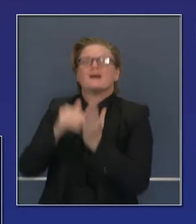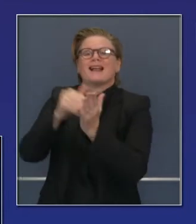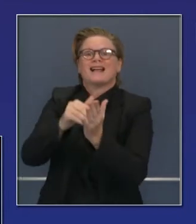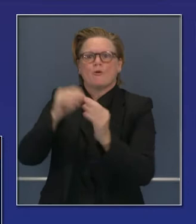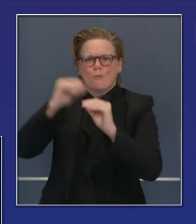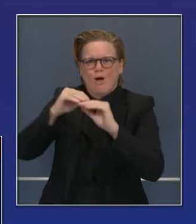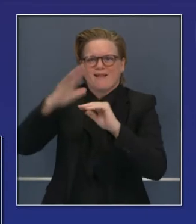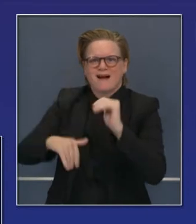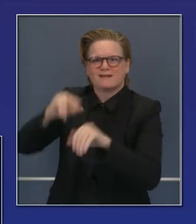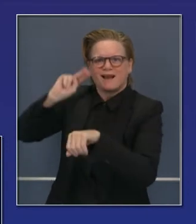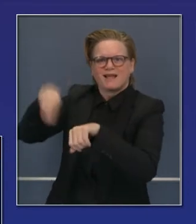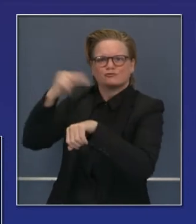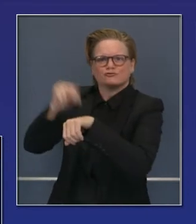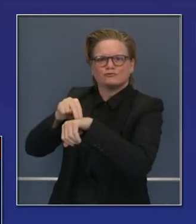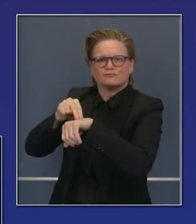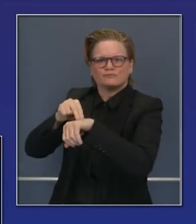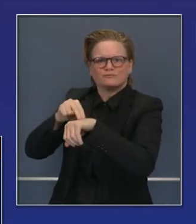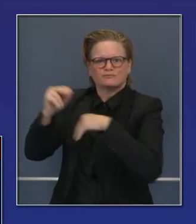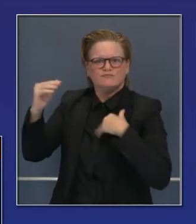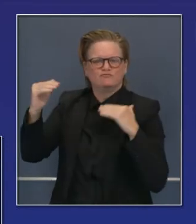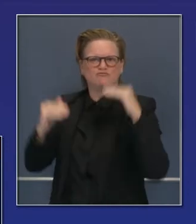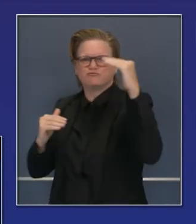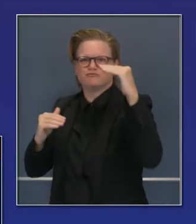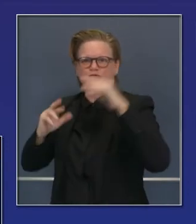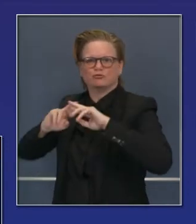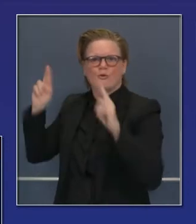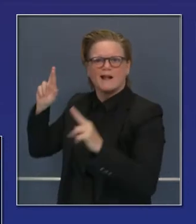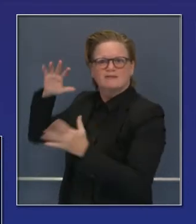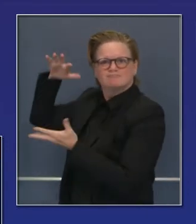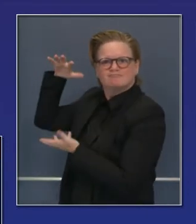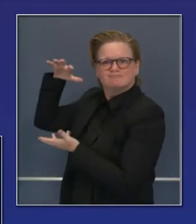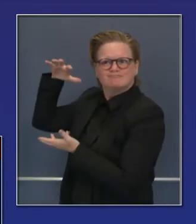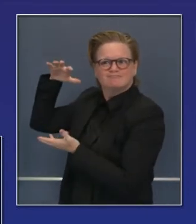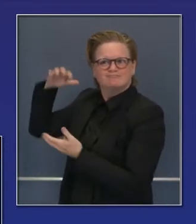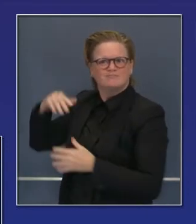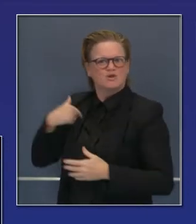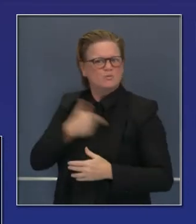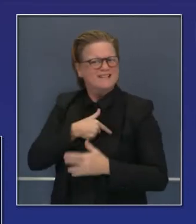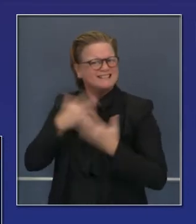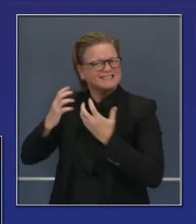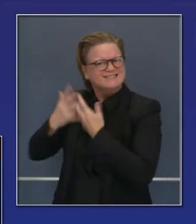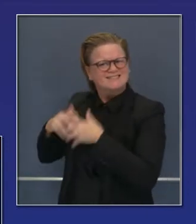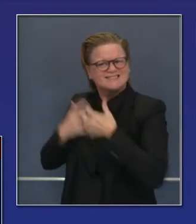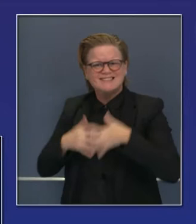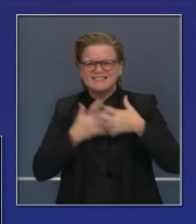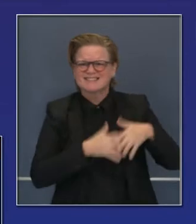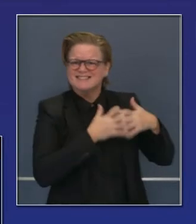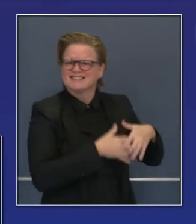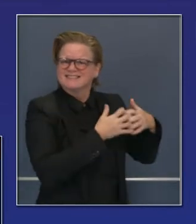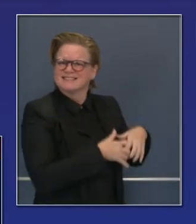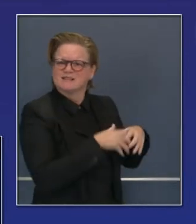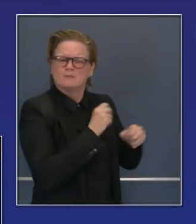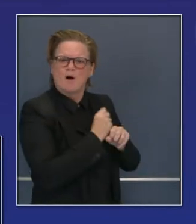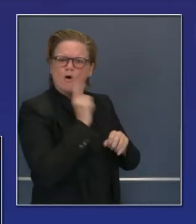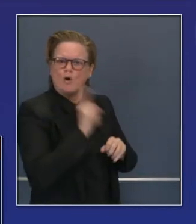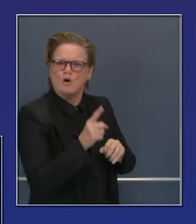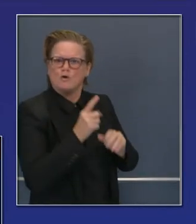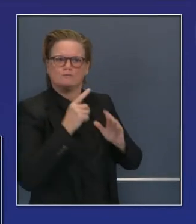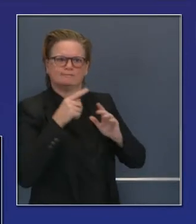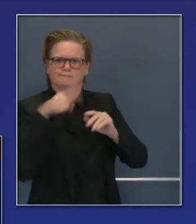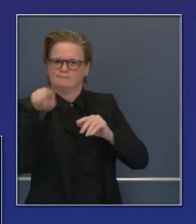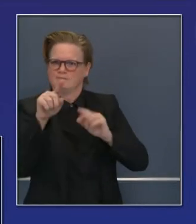el inventario nacional de los Estados Unidos. De modo que hemos estado haciendo muchísimo para